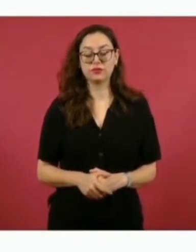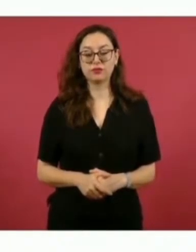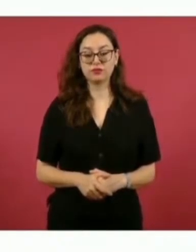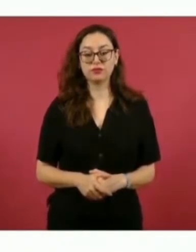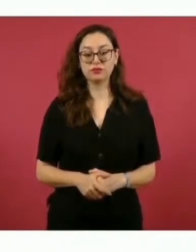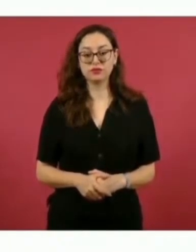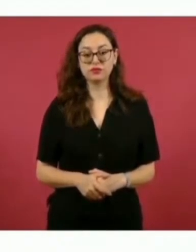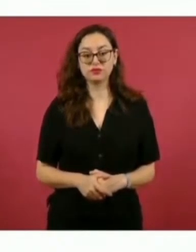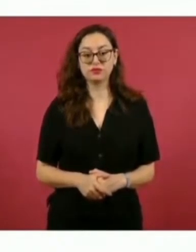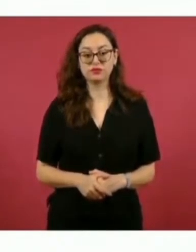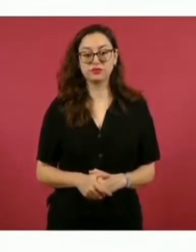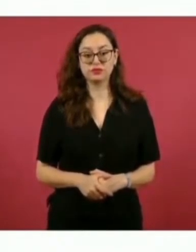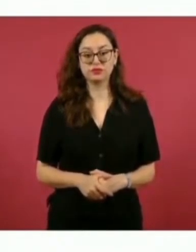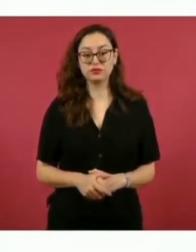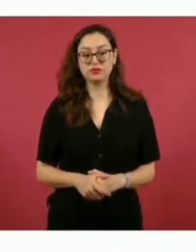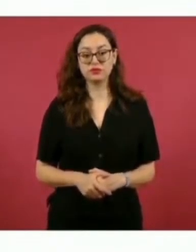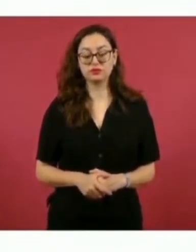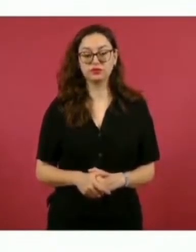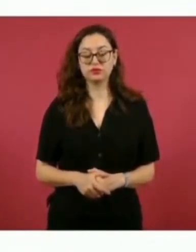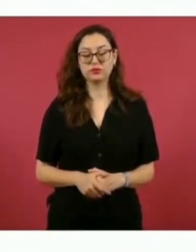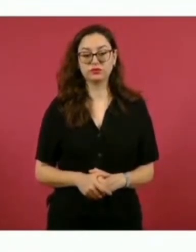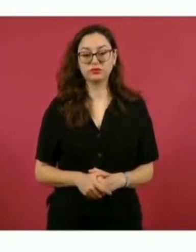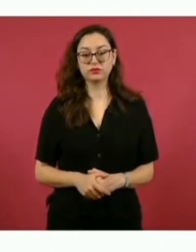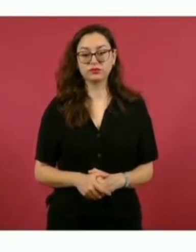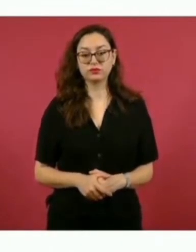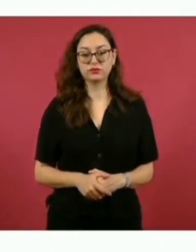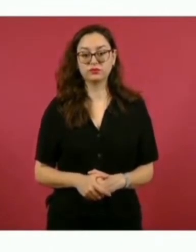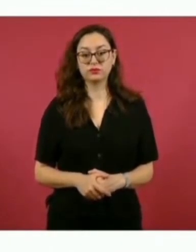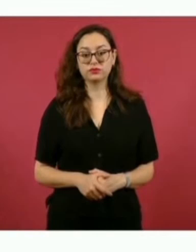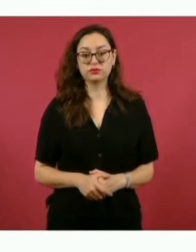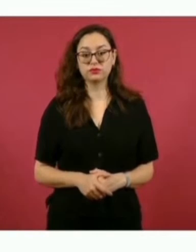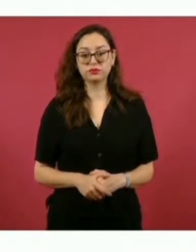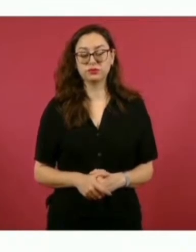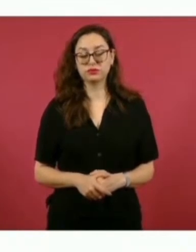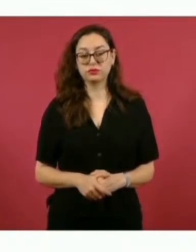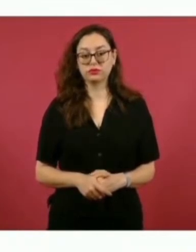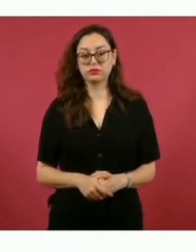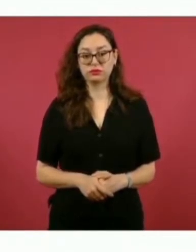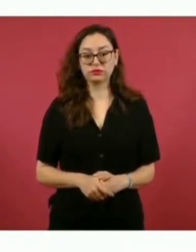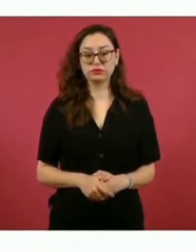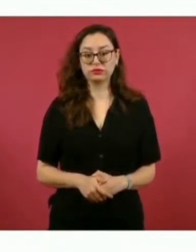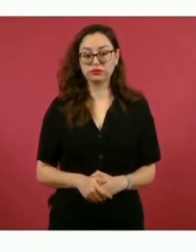O sea, no nada